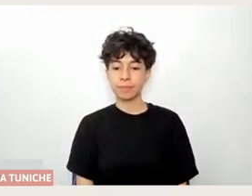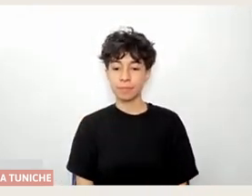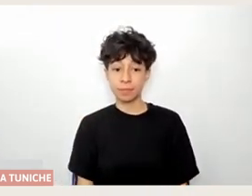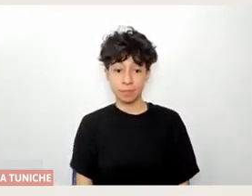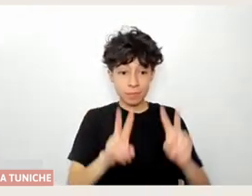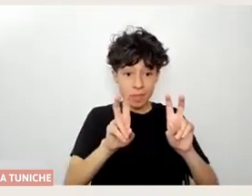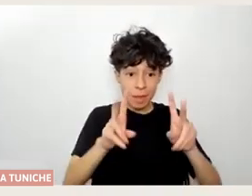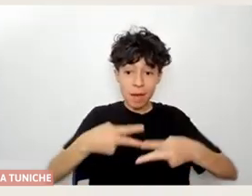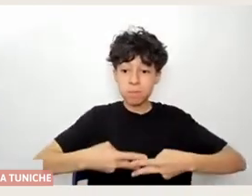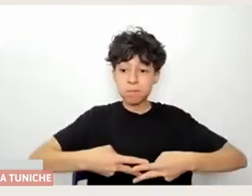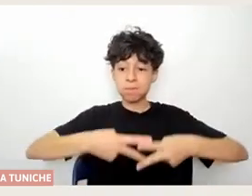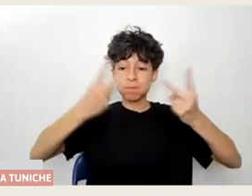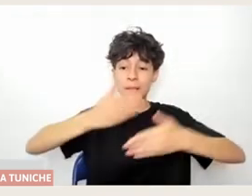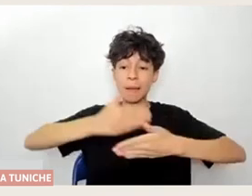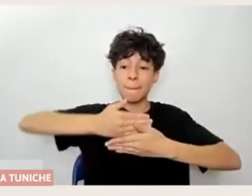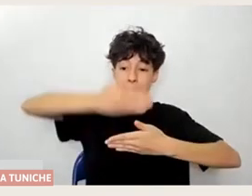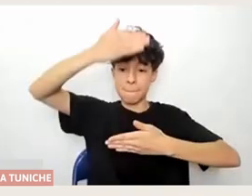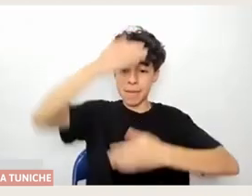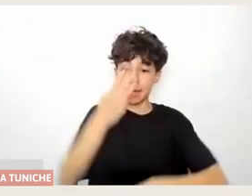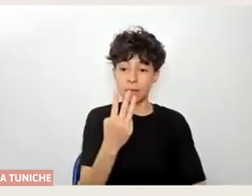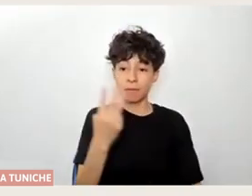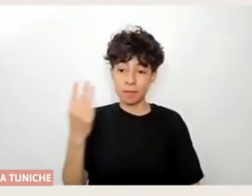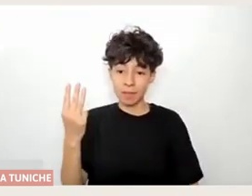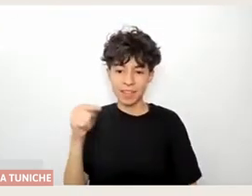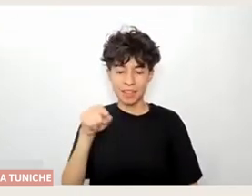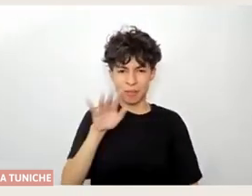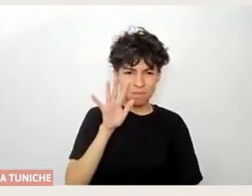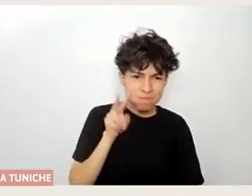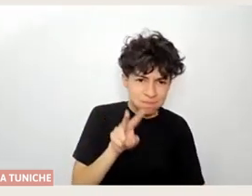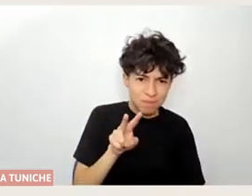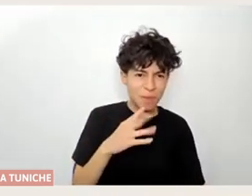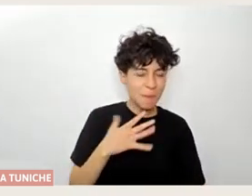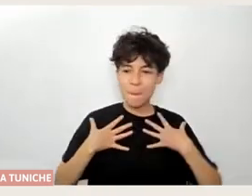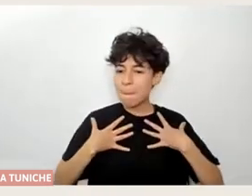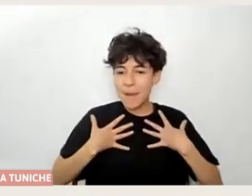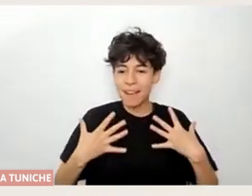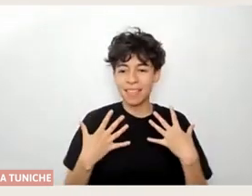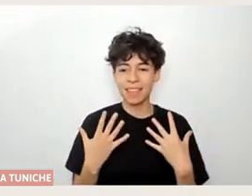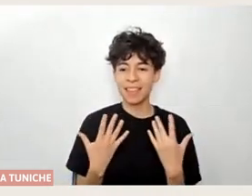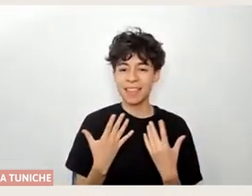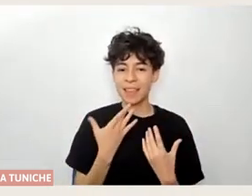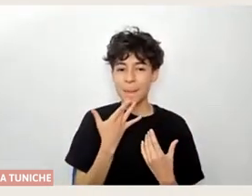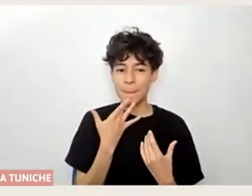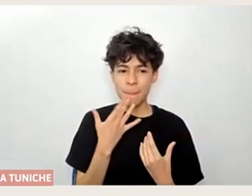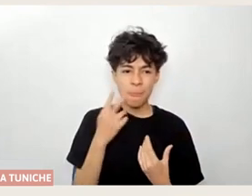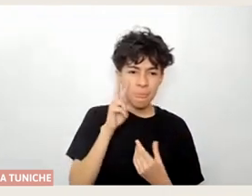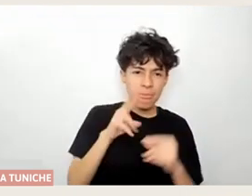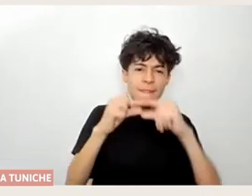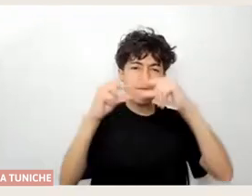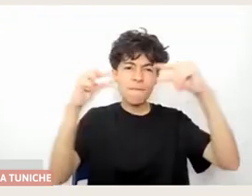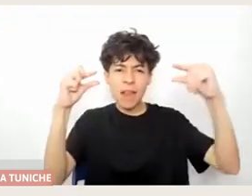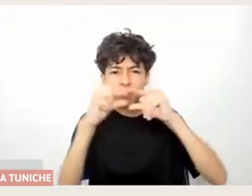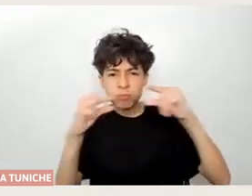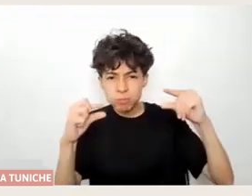página y la verdad es que me encantó. Igual como decía Diana, encontré súper, las frases, las citas que salen,